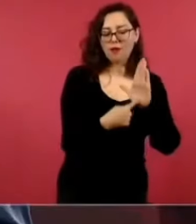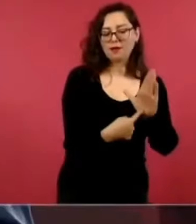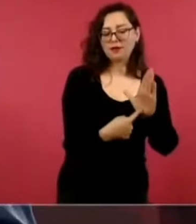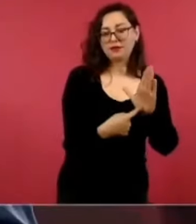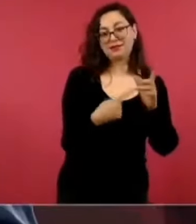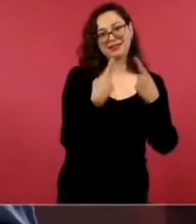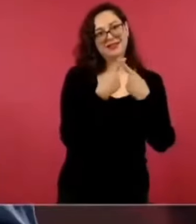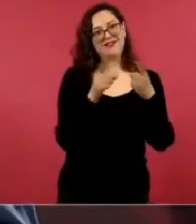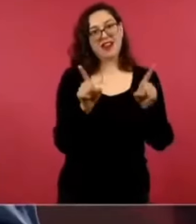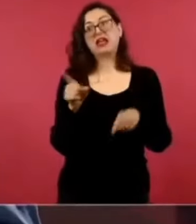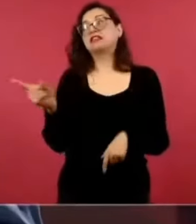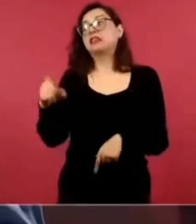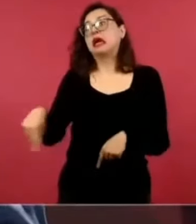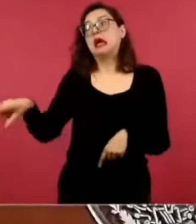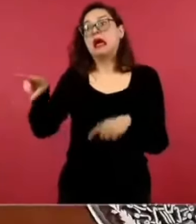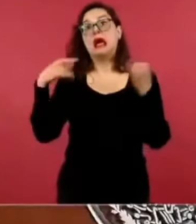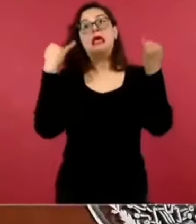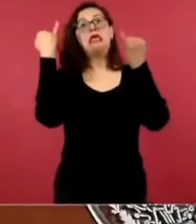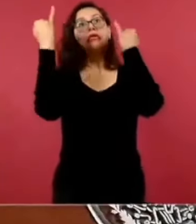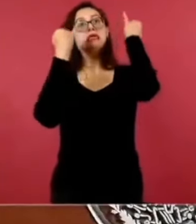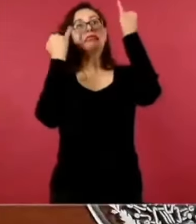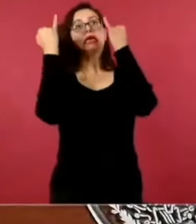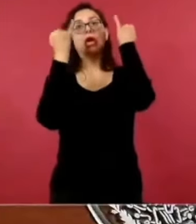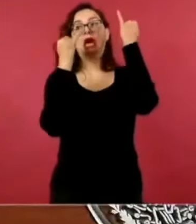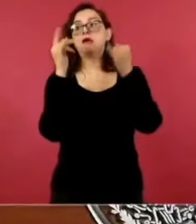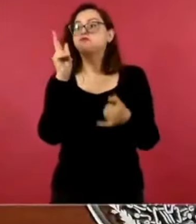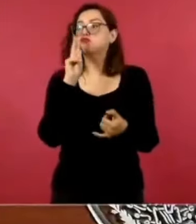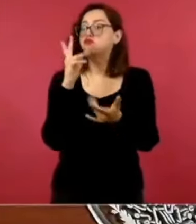¿dónde están las pruebas?